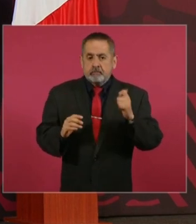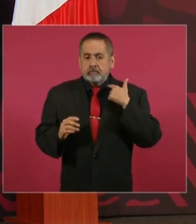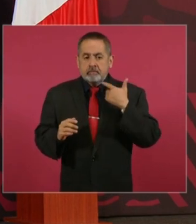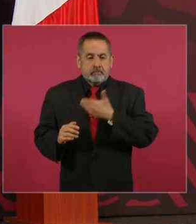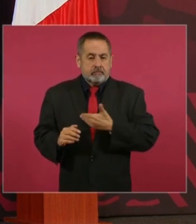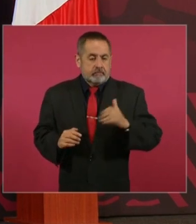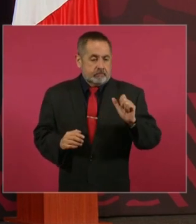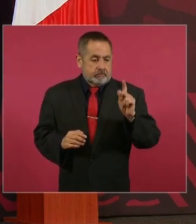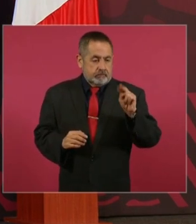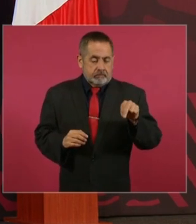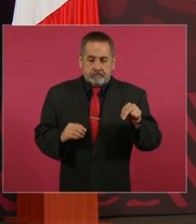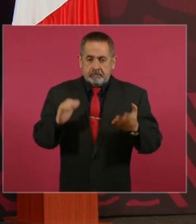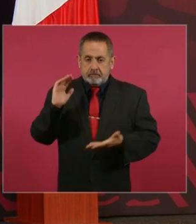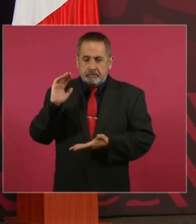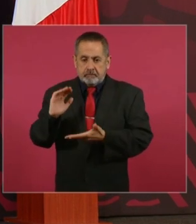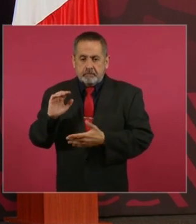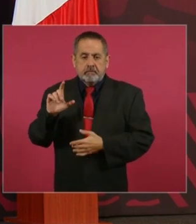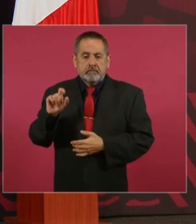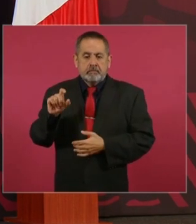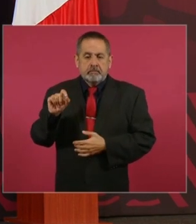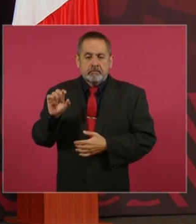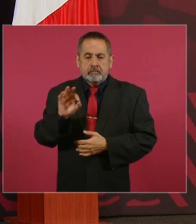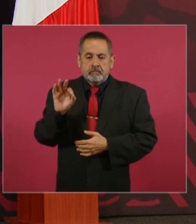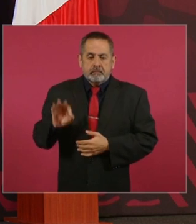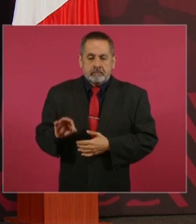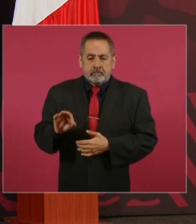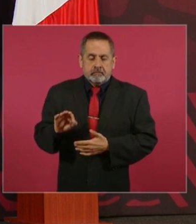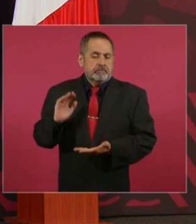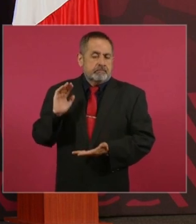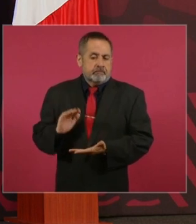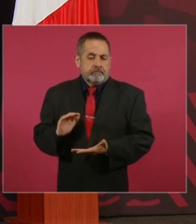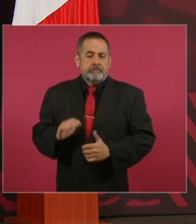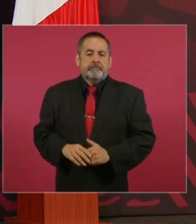menos.